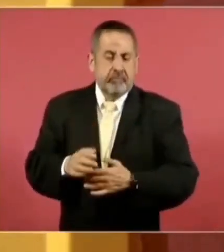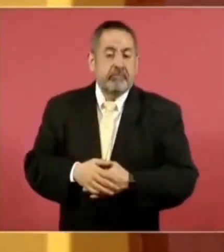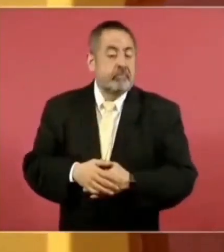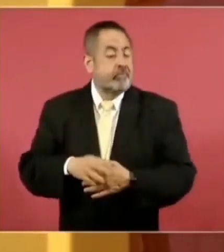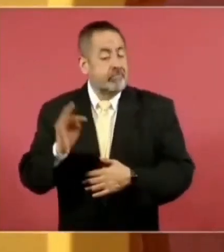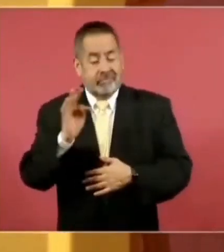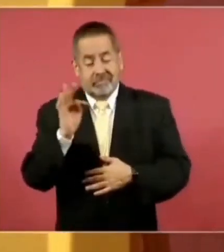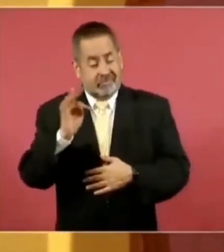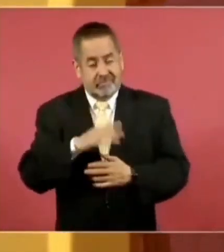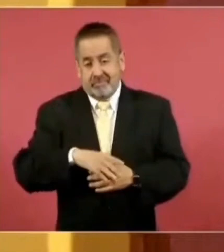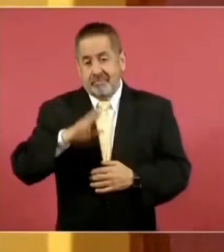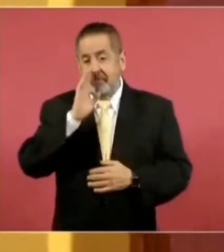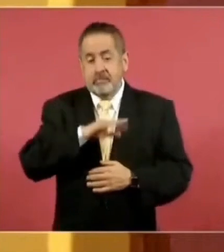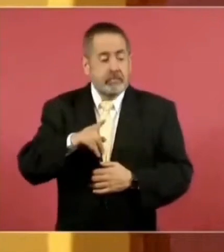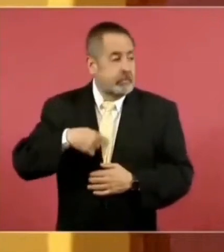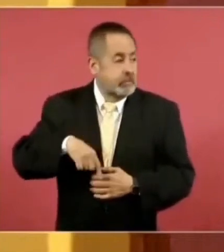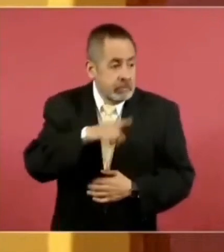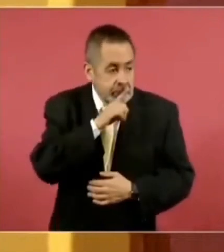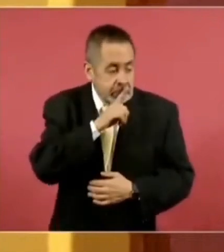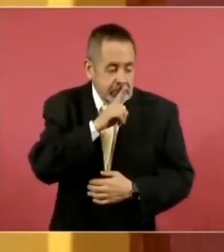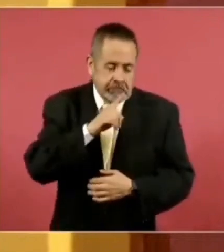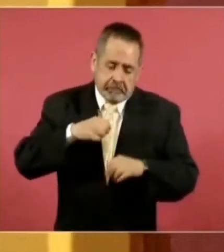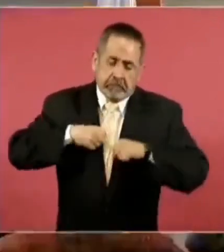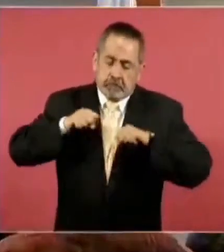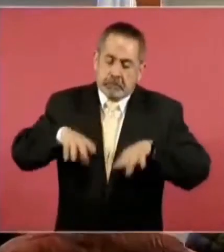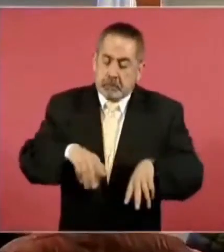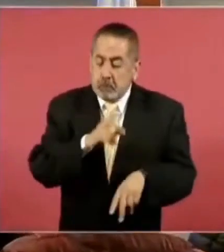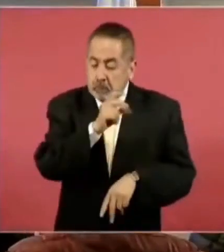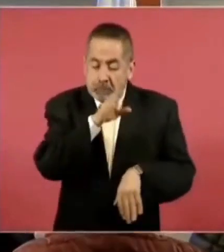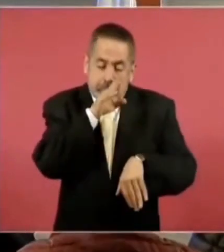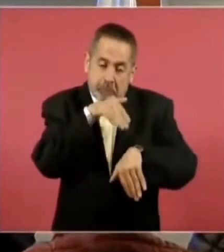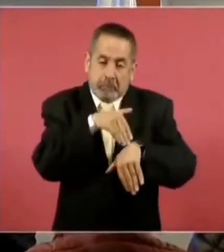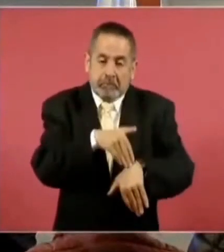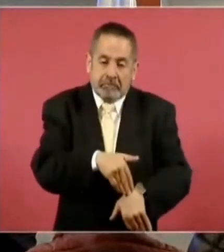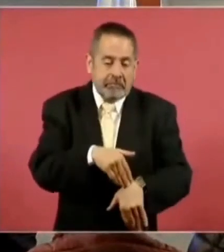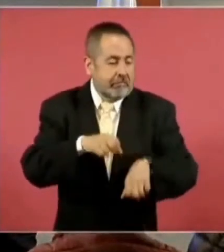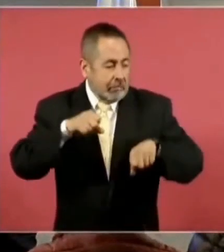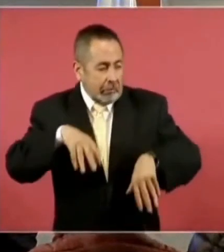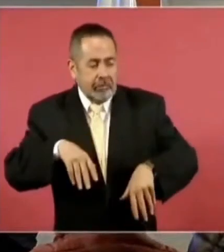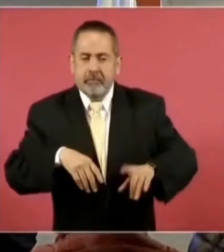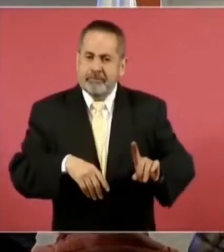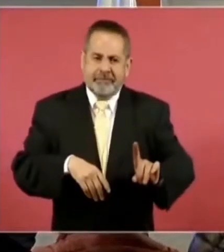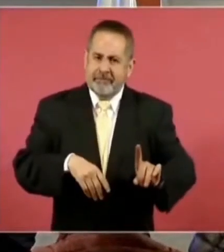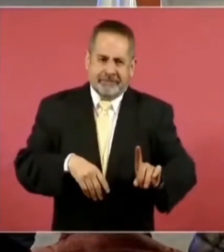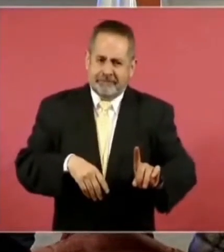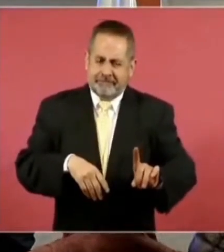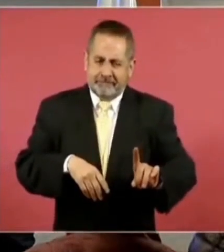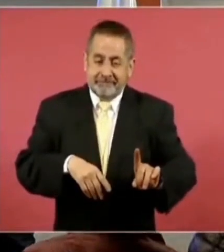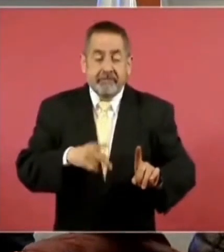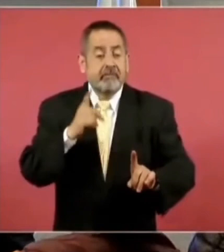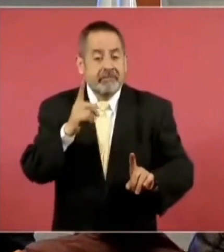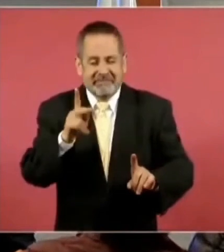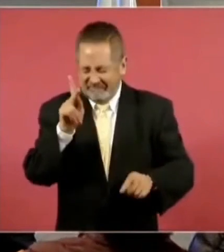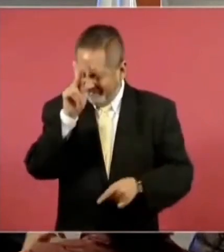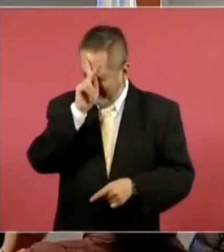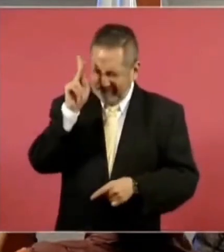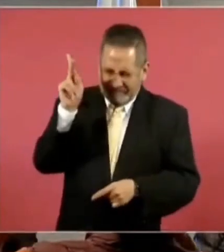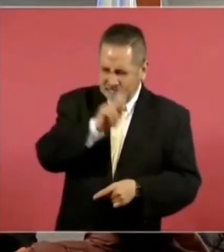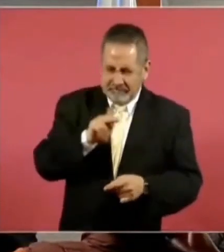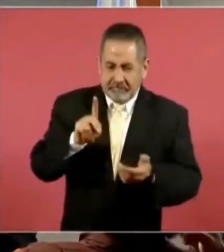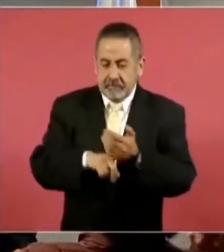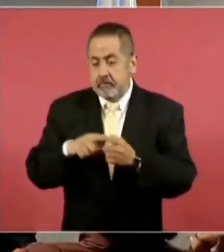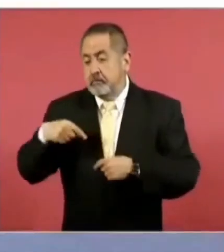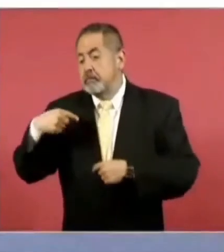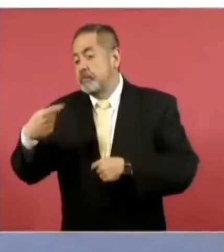dejarnos desarmar por una fuerza superior, pero sería pésimo desarmar a nuestros